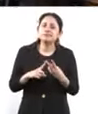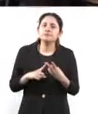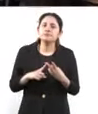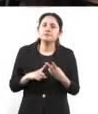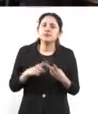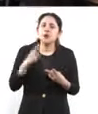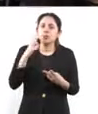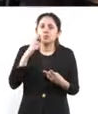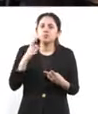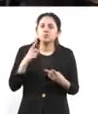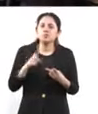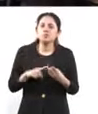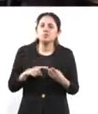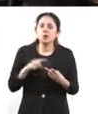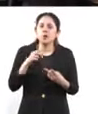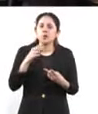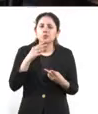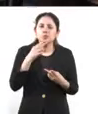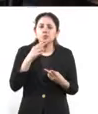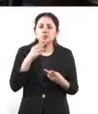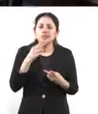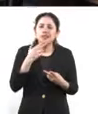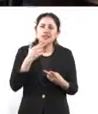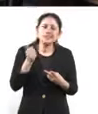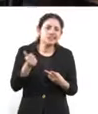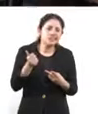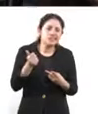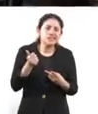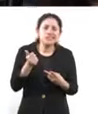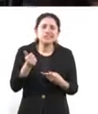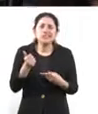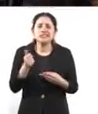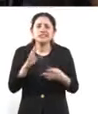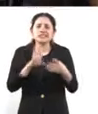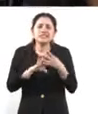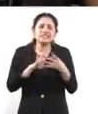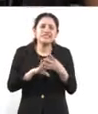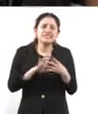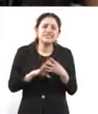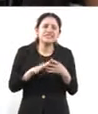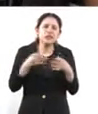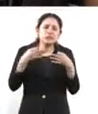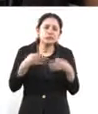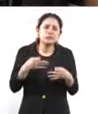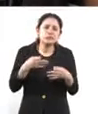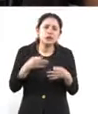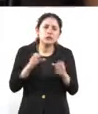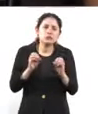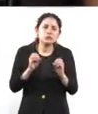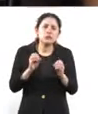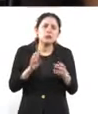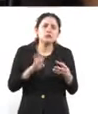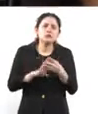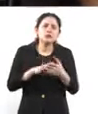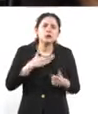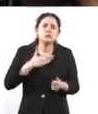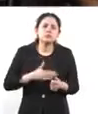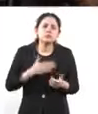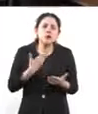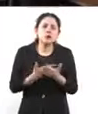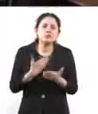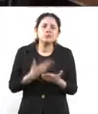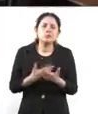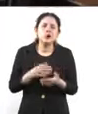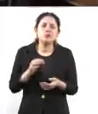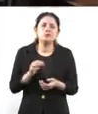instrumento, tanto, la prisión preventiva oficiosa y justificada y qué casos emblemáticos nos podría